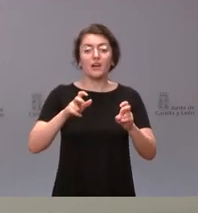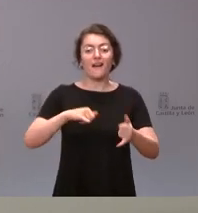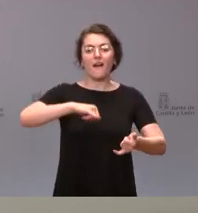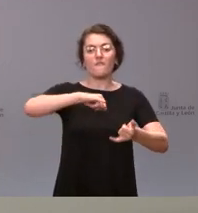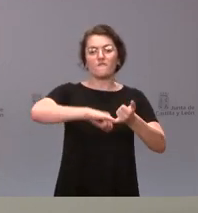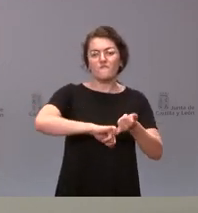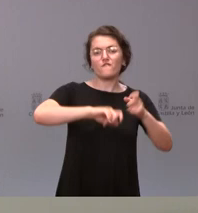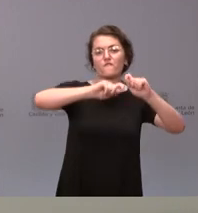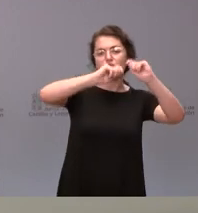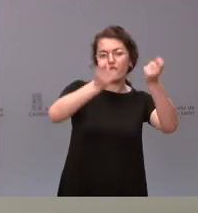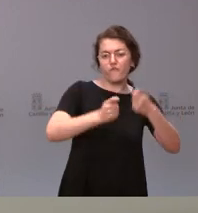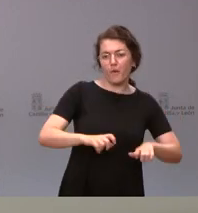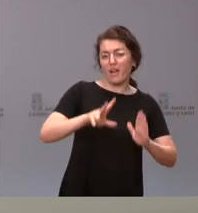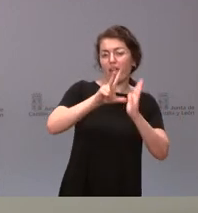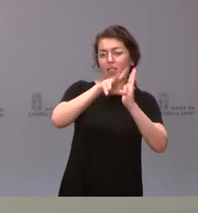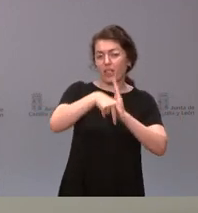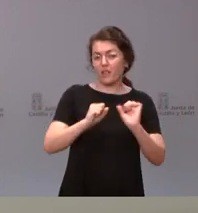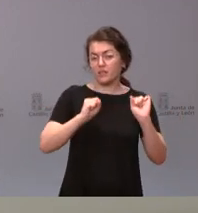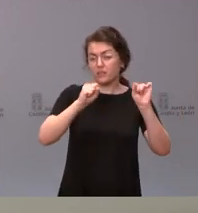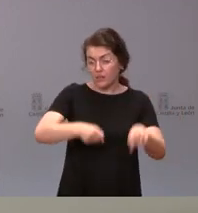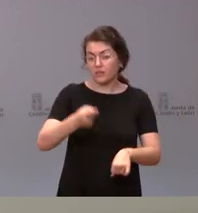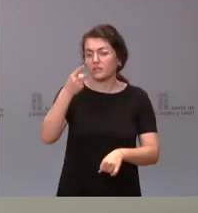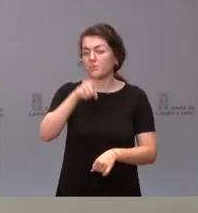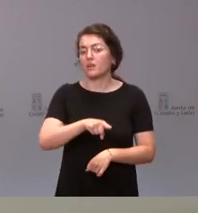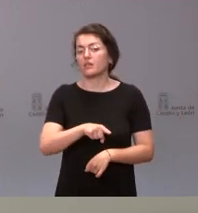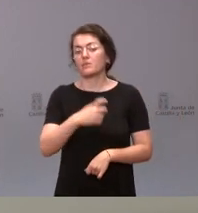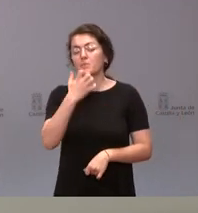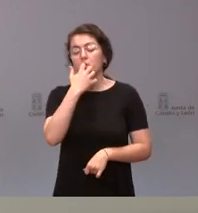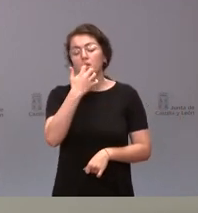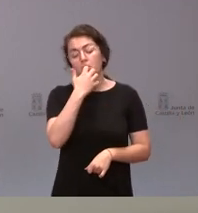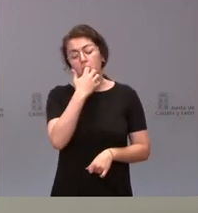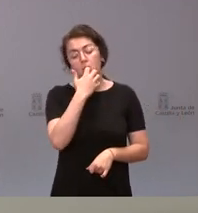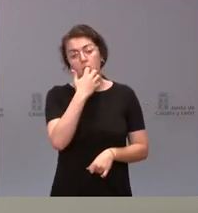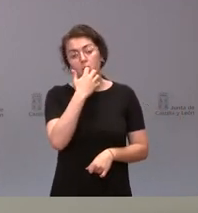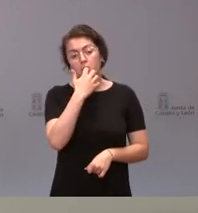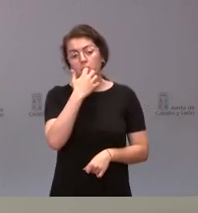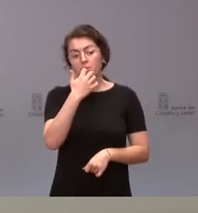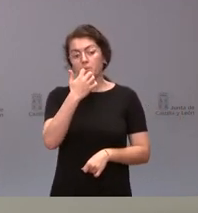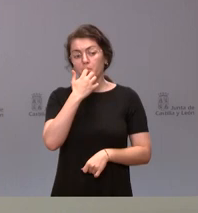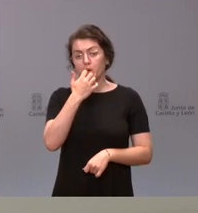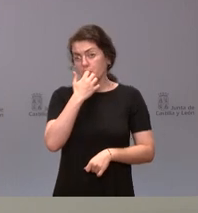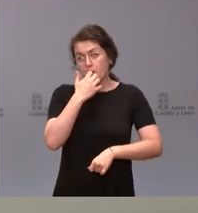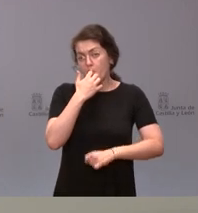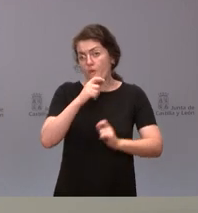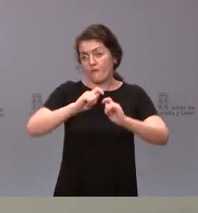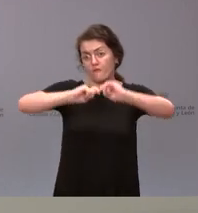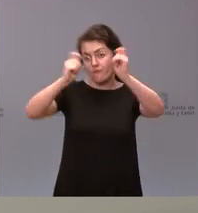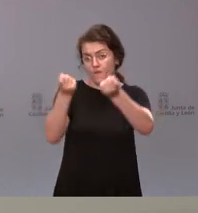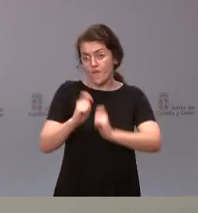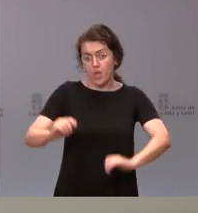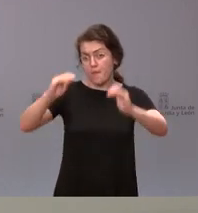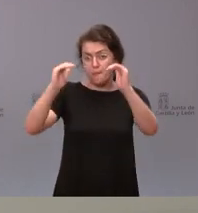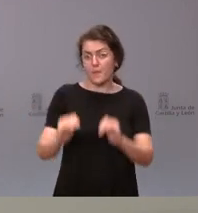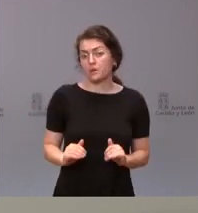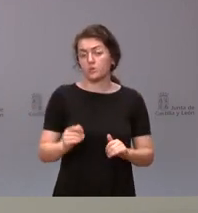de la disminución en el número de nucialidad, por así decirlo, o también el